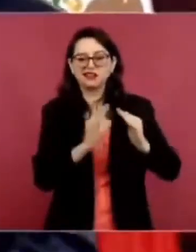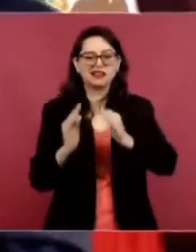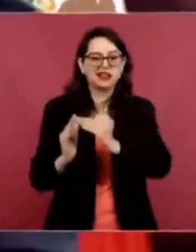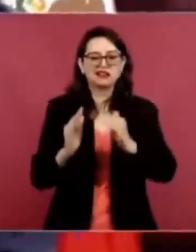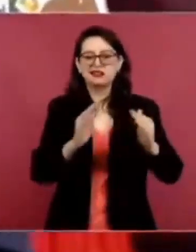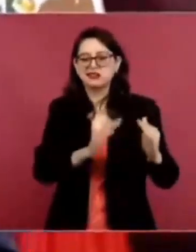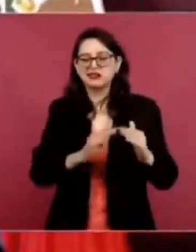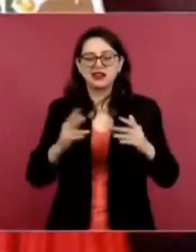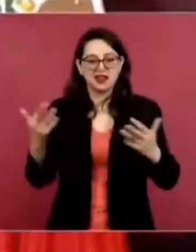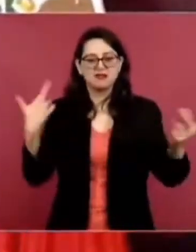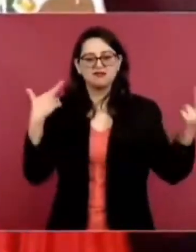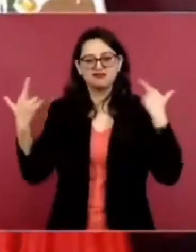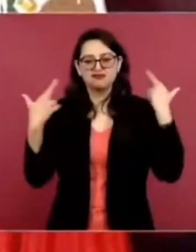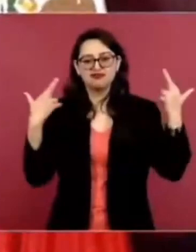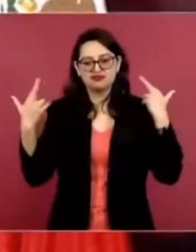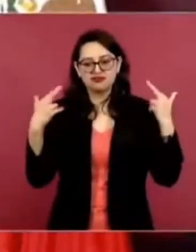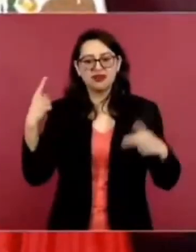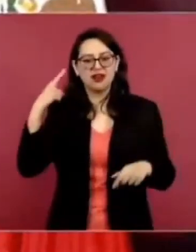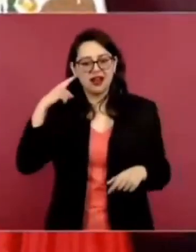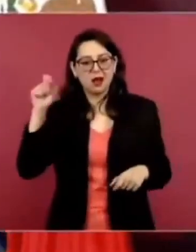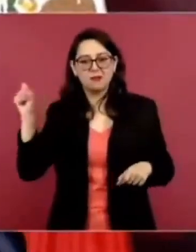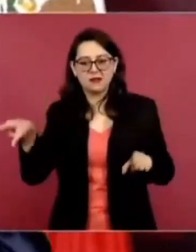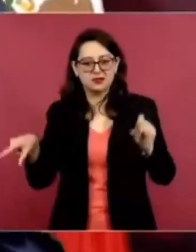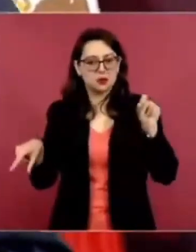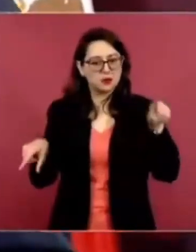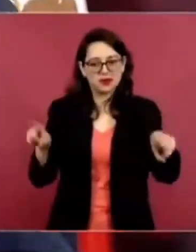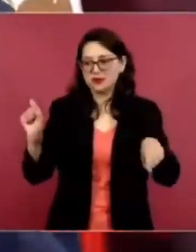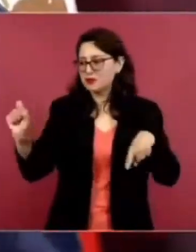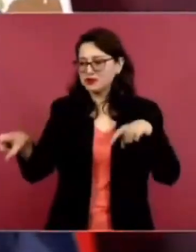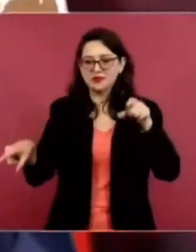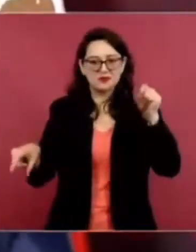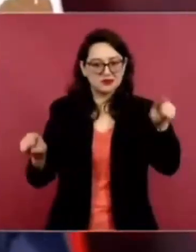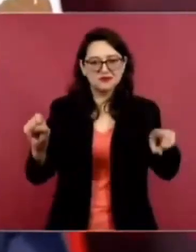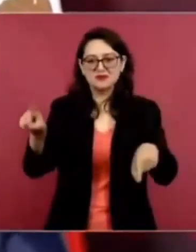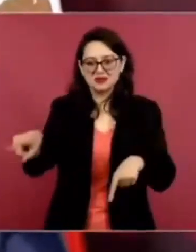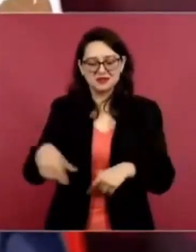Porque en todas las casas tenían prendido el radio.